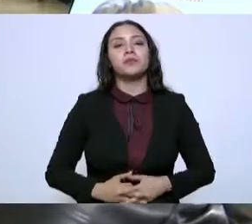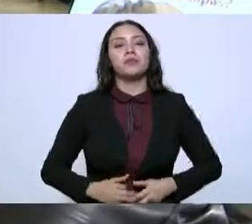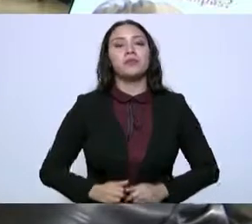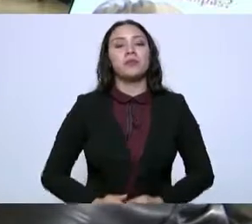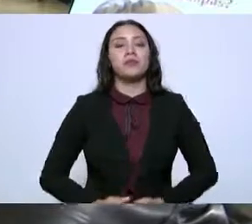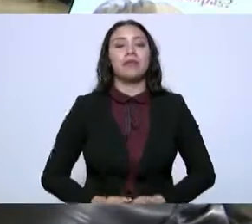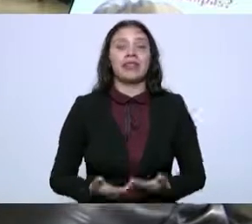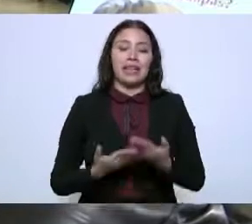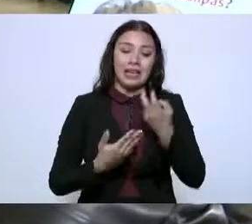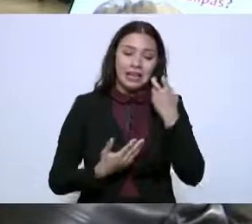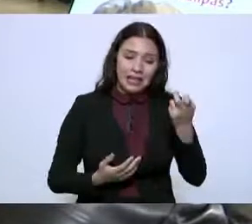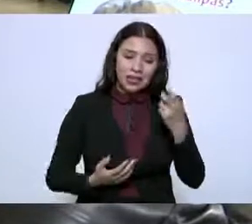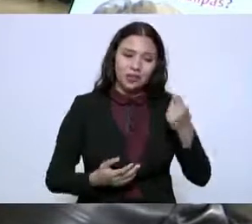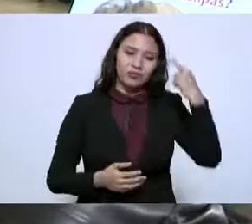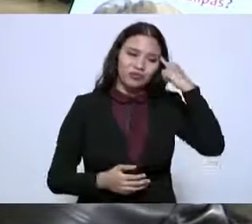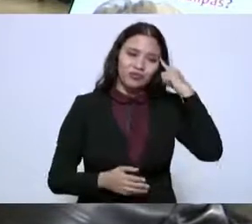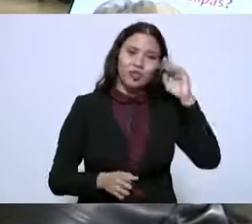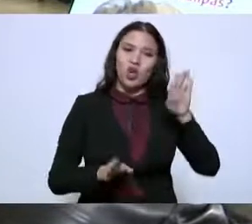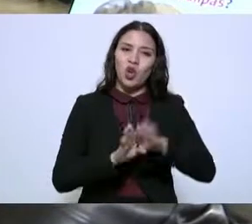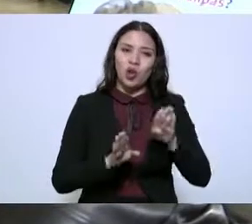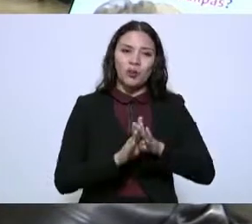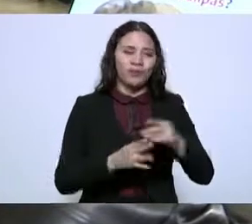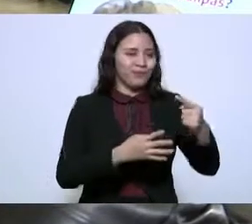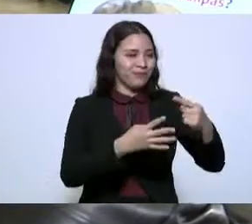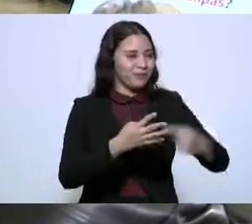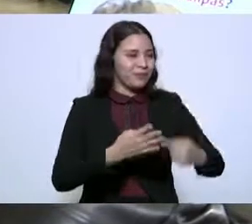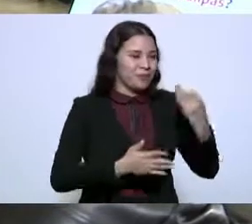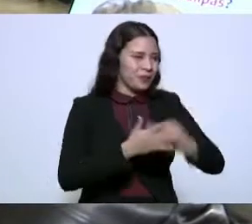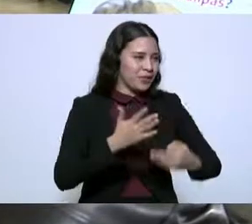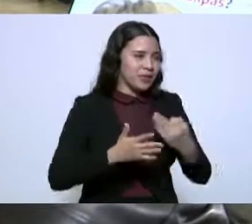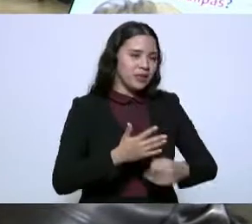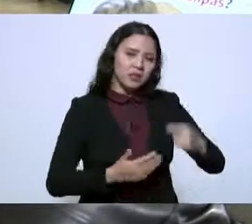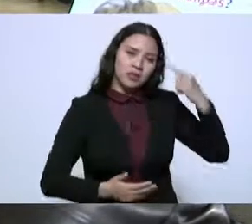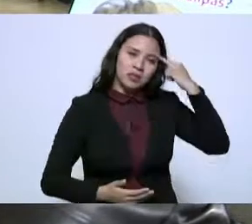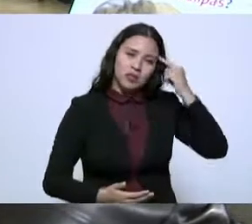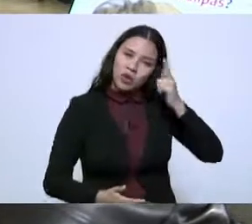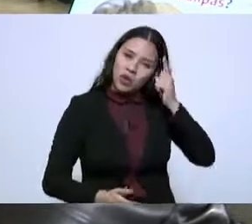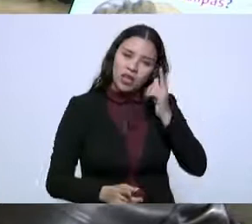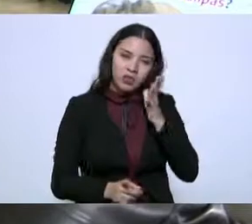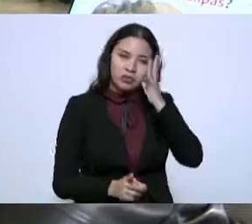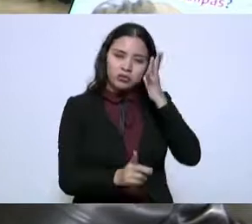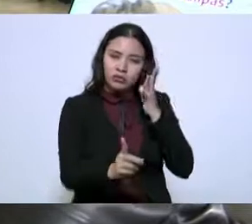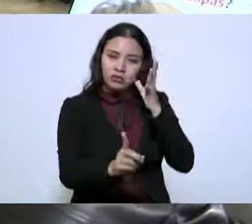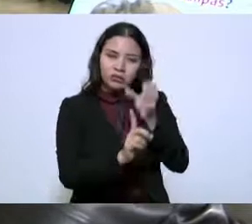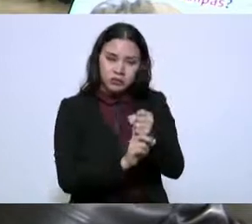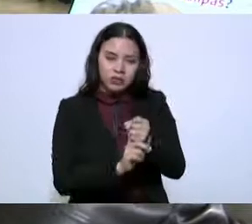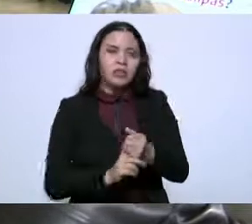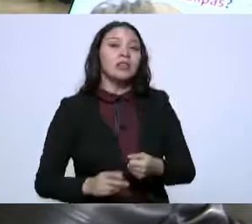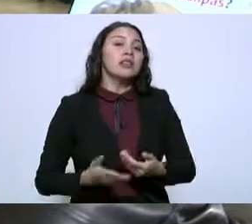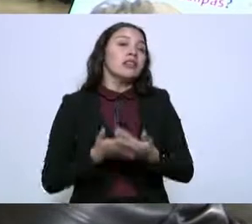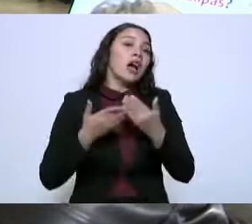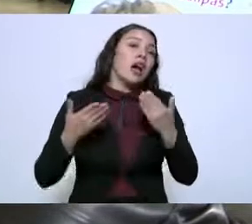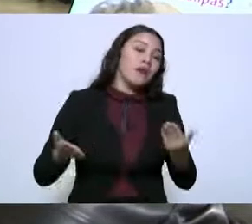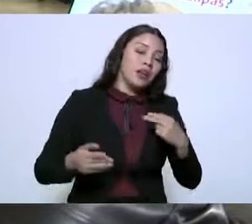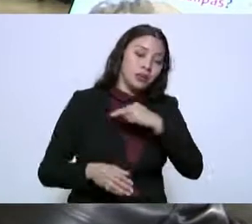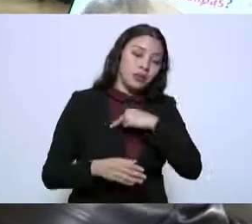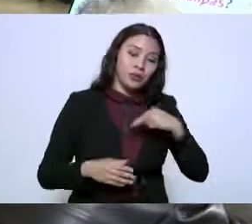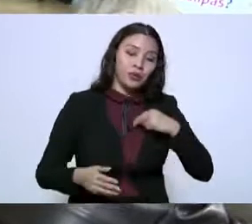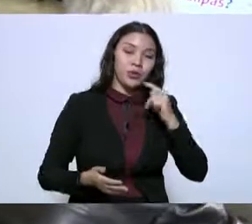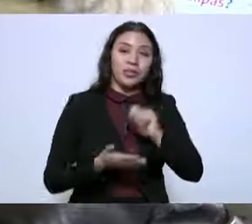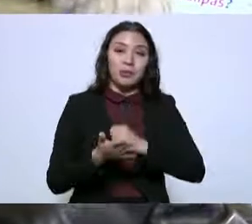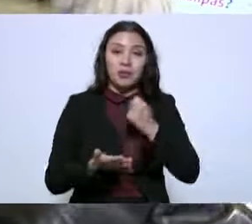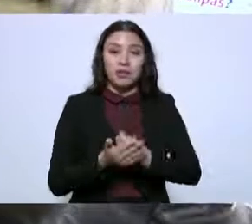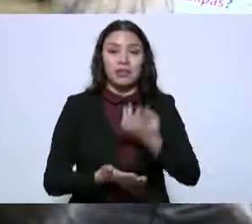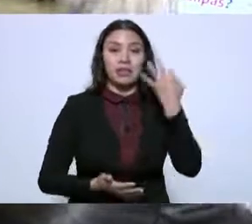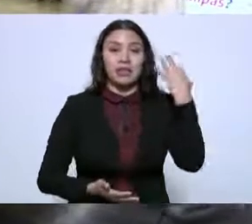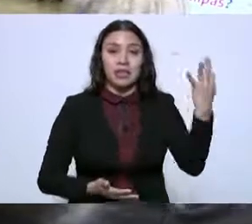Ese es el reto, esa es la tarea. Este es como es Tamaulipas, somos tres millones